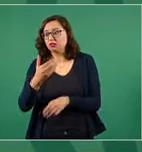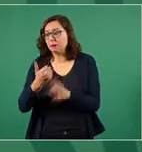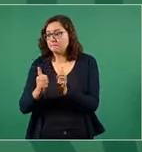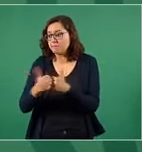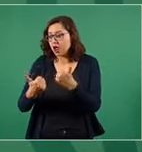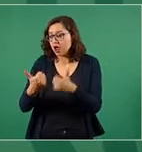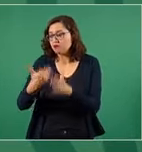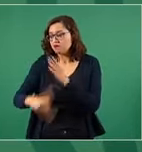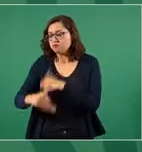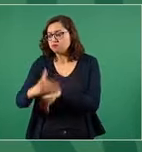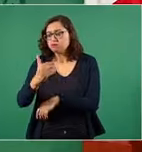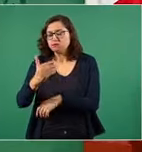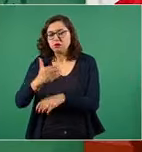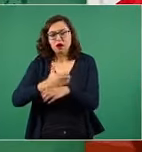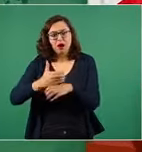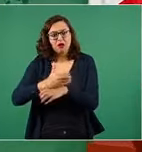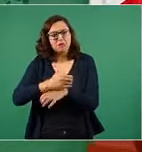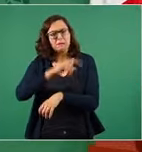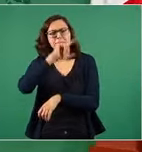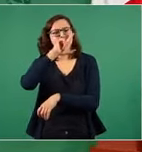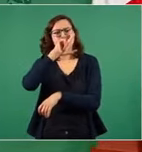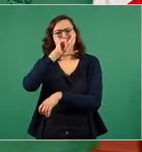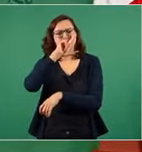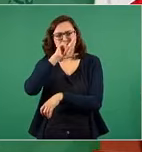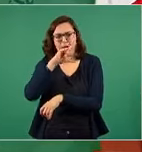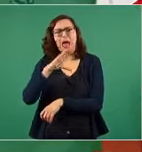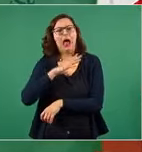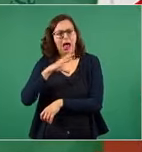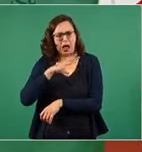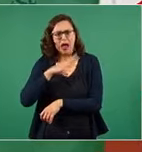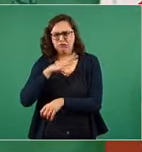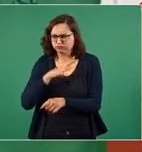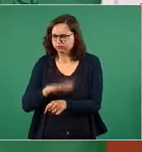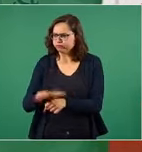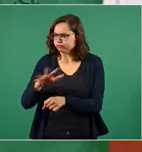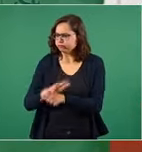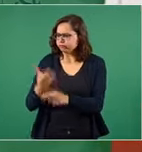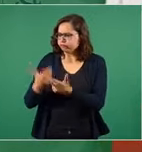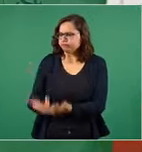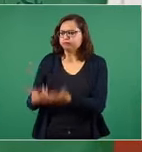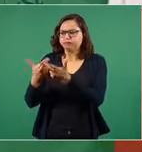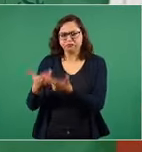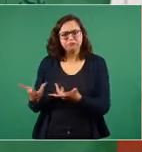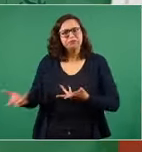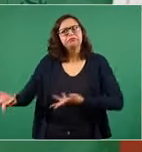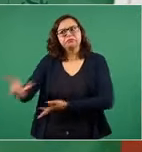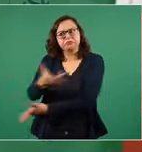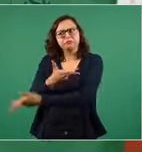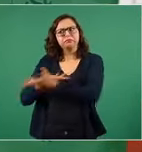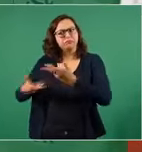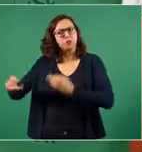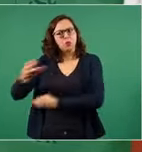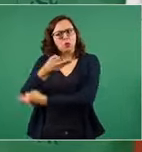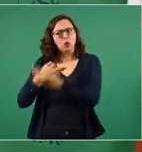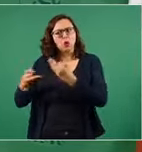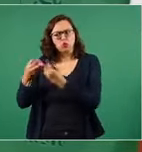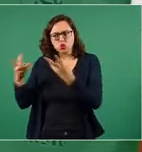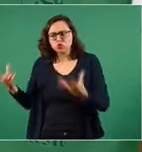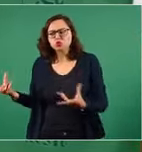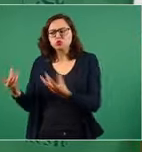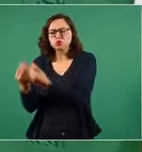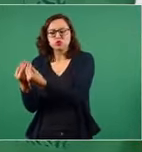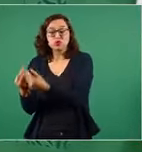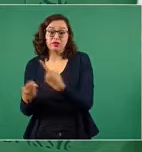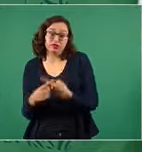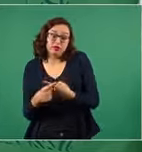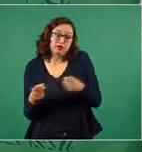Esos son valores, no el individualismo, que